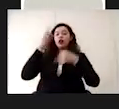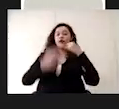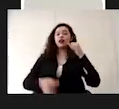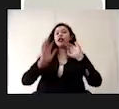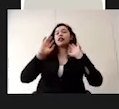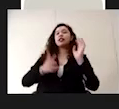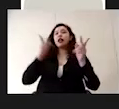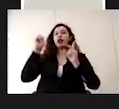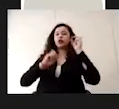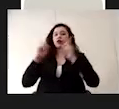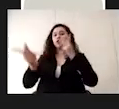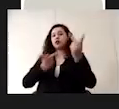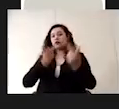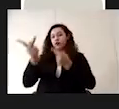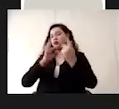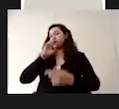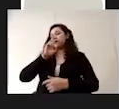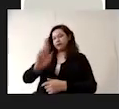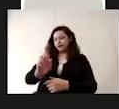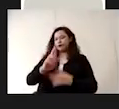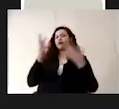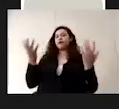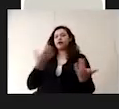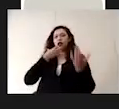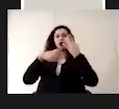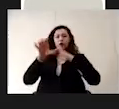preguntas y respuestas y de comentarios.